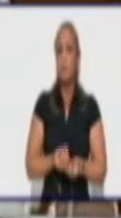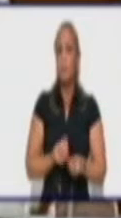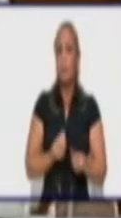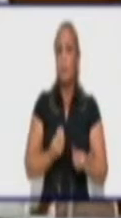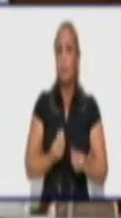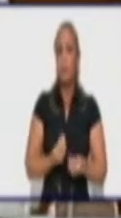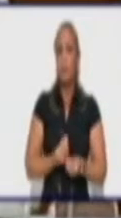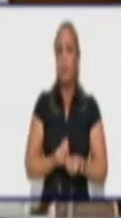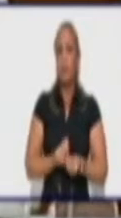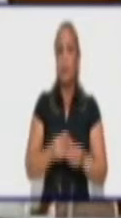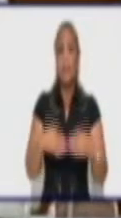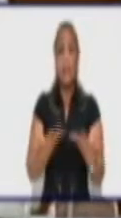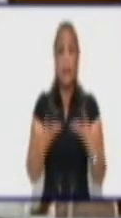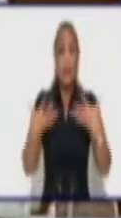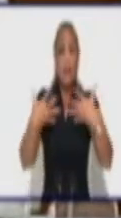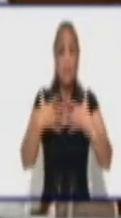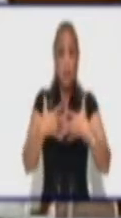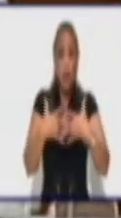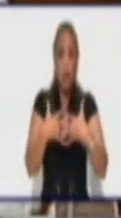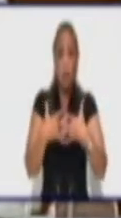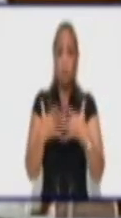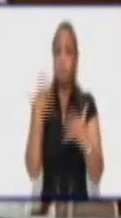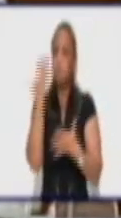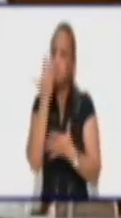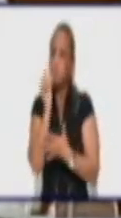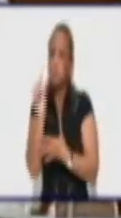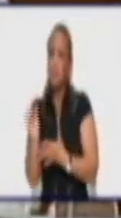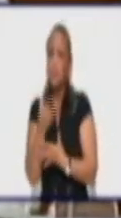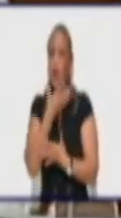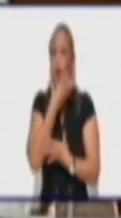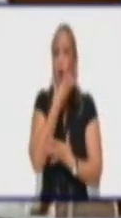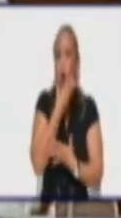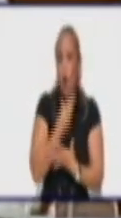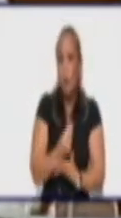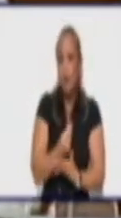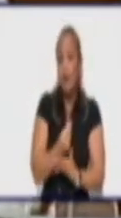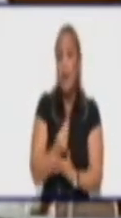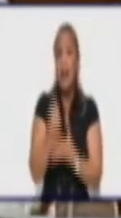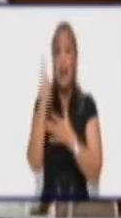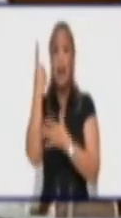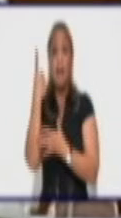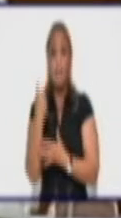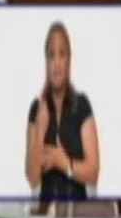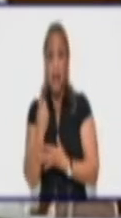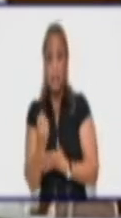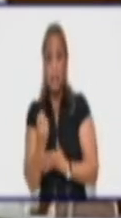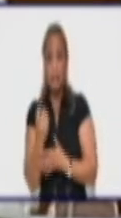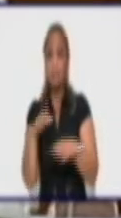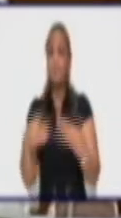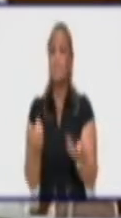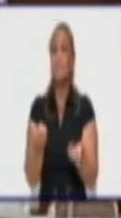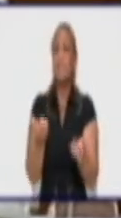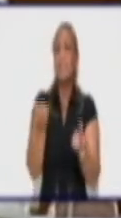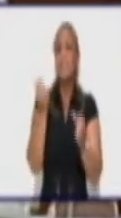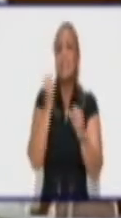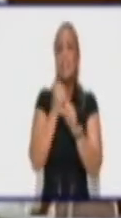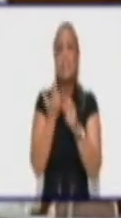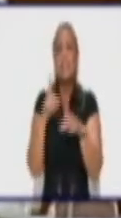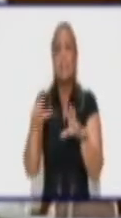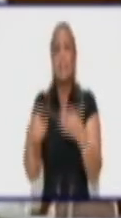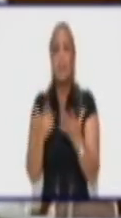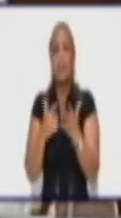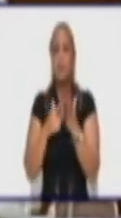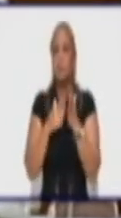y en lo relacionado con los jóvenes, la falta de ocupación de muchas familias,